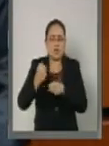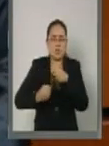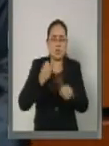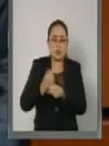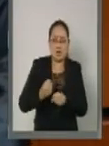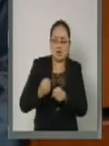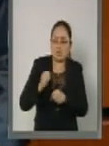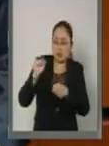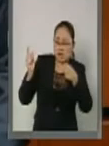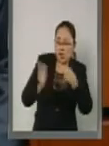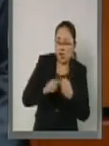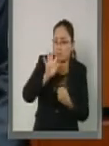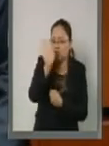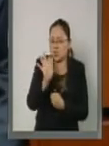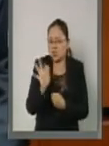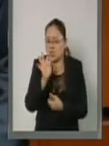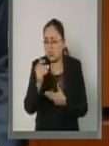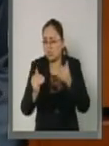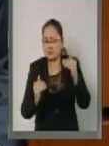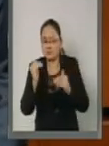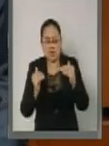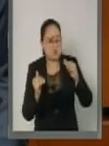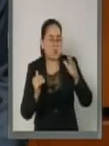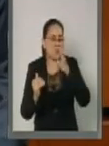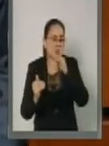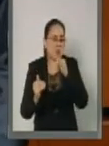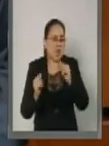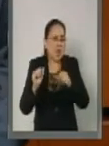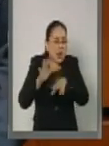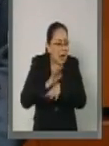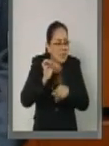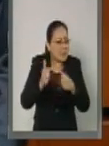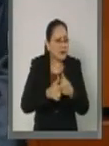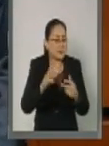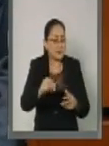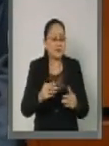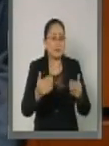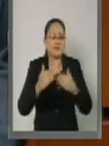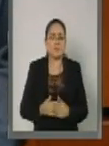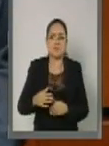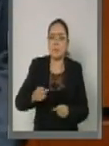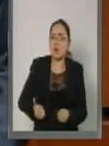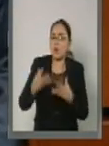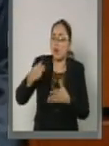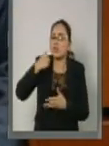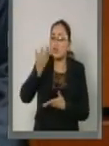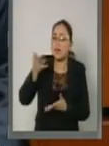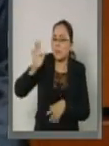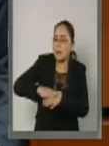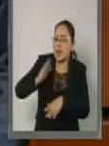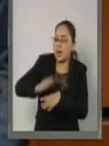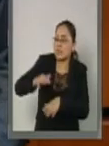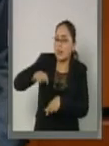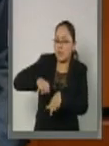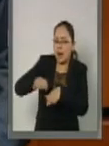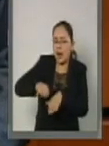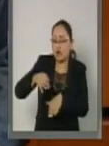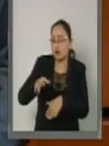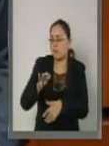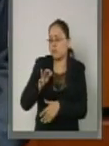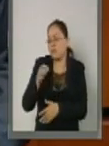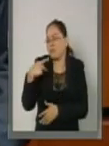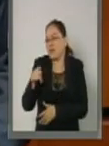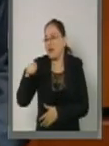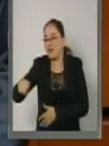superan la tasa de crecimiento poblacional. La presión que ejerce la oferta de mano de obra sobre los empleos existentes y los nuevos